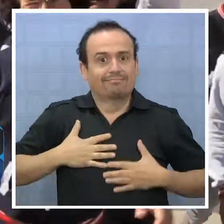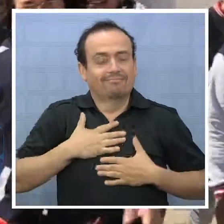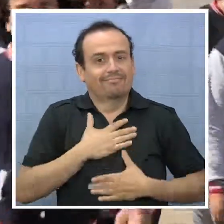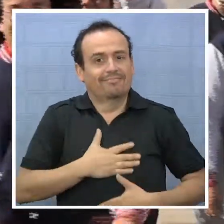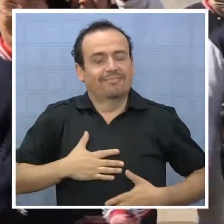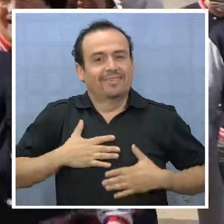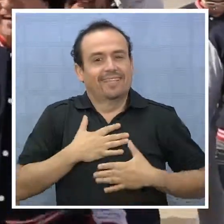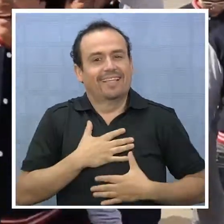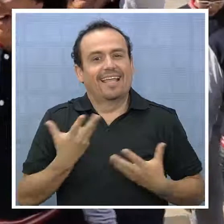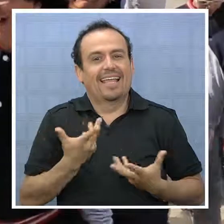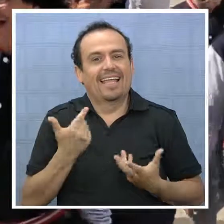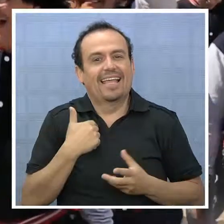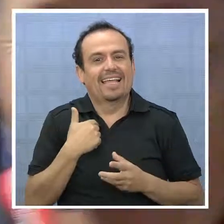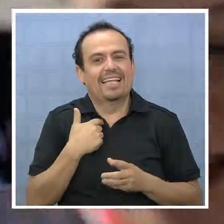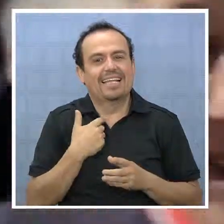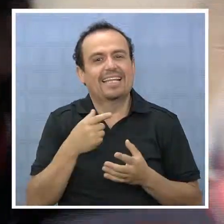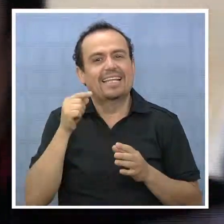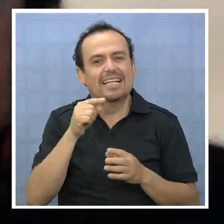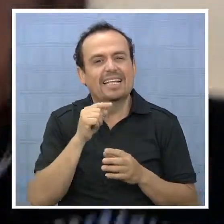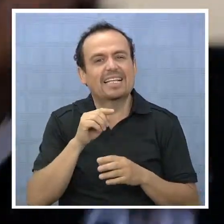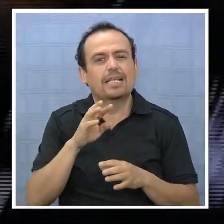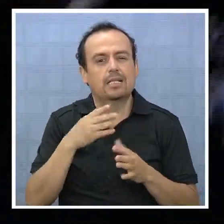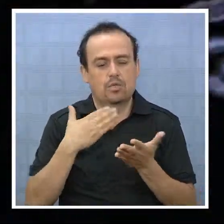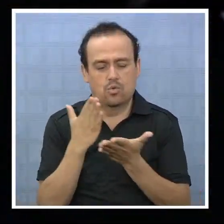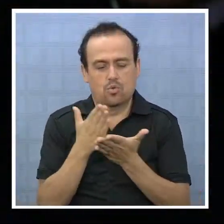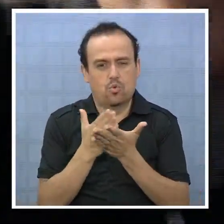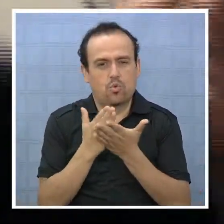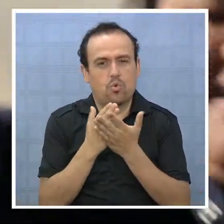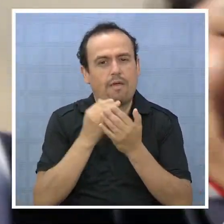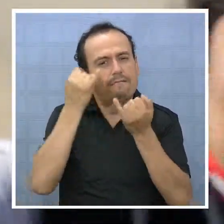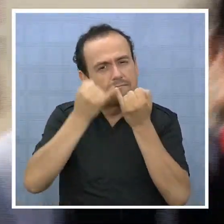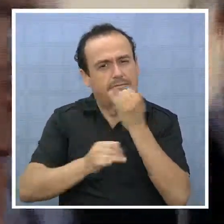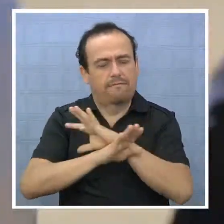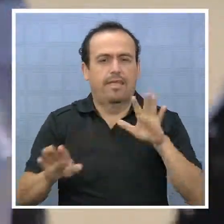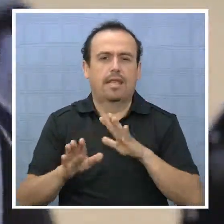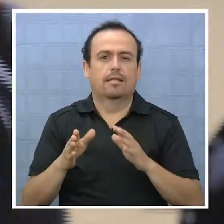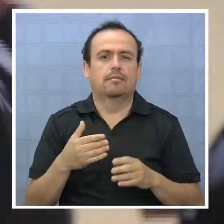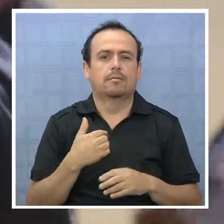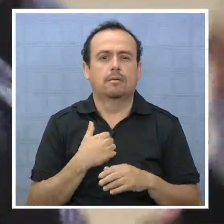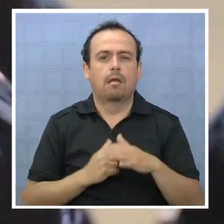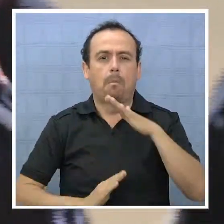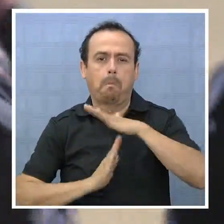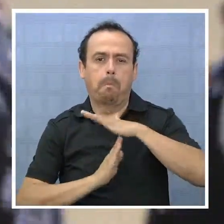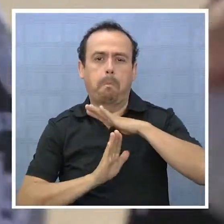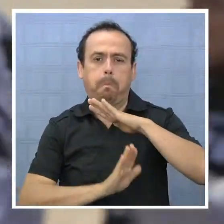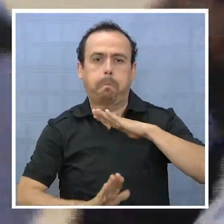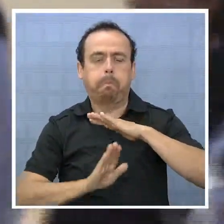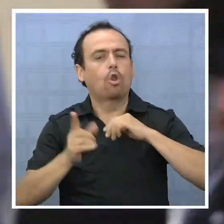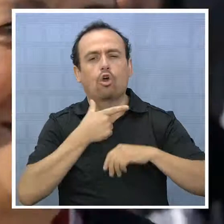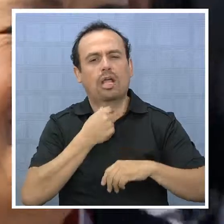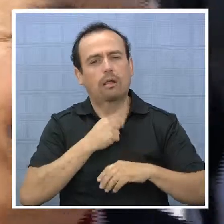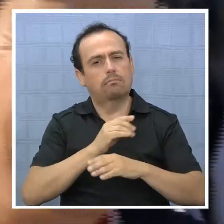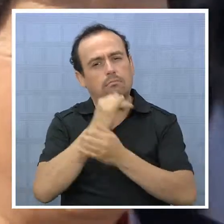mucho esto de cerrar este círculo académico en mi vida. Encontré una acogida de las personas